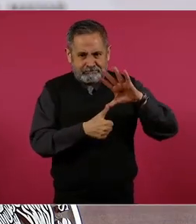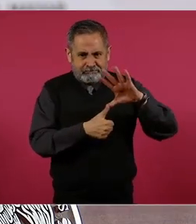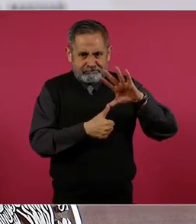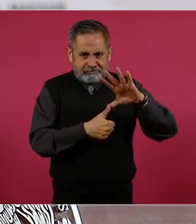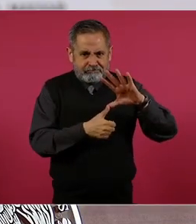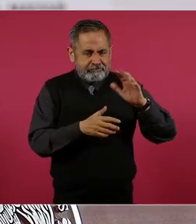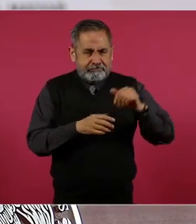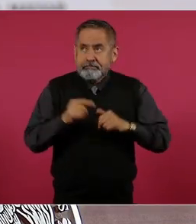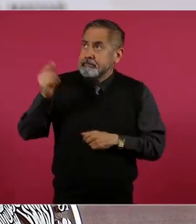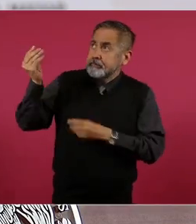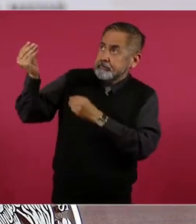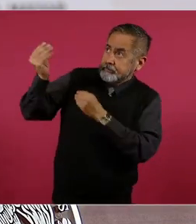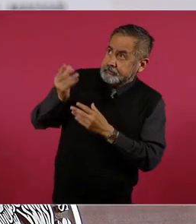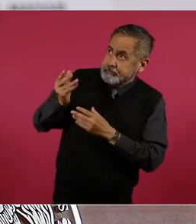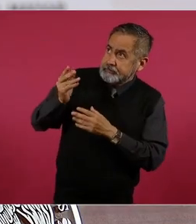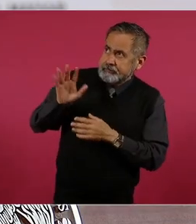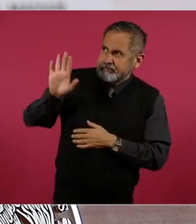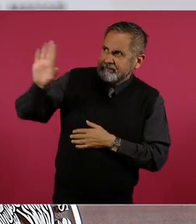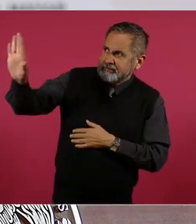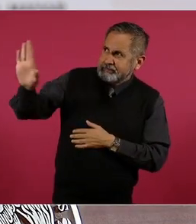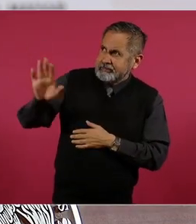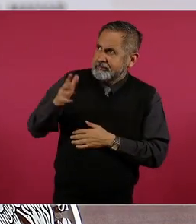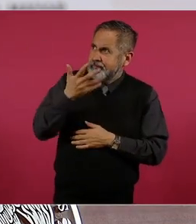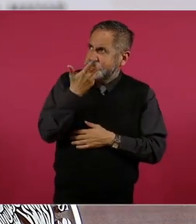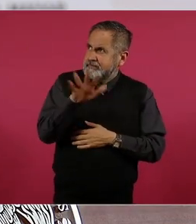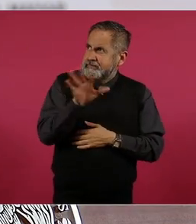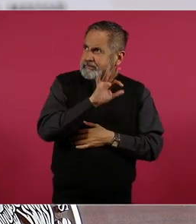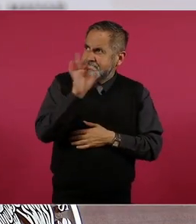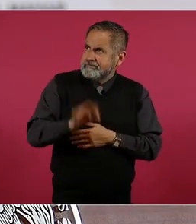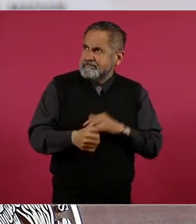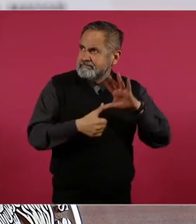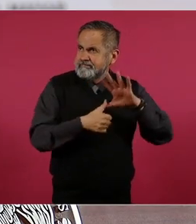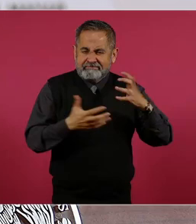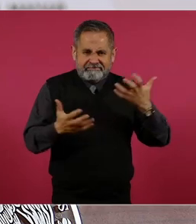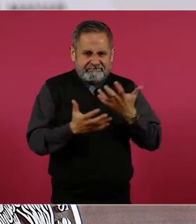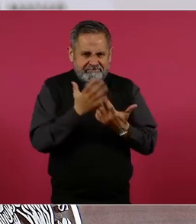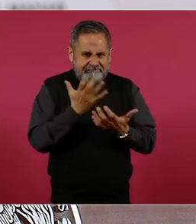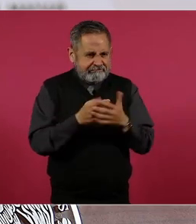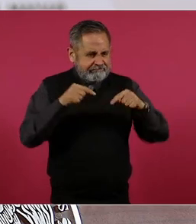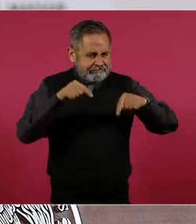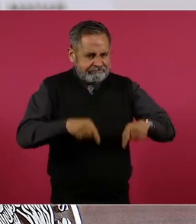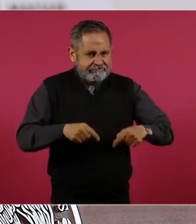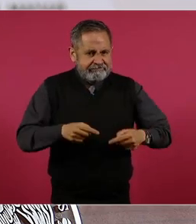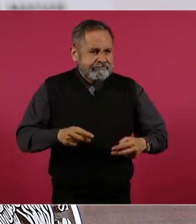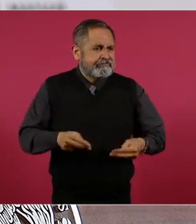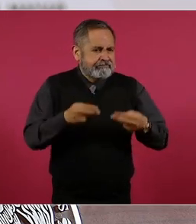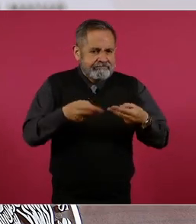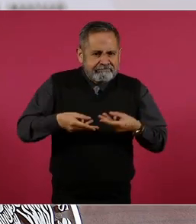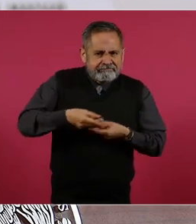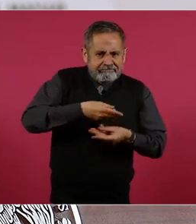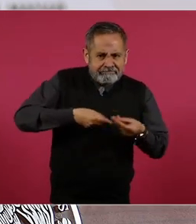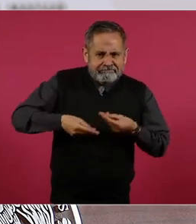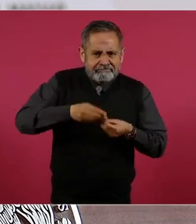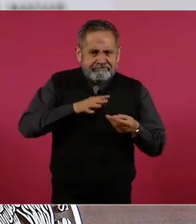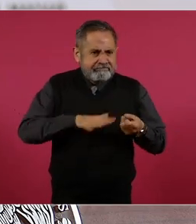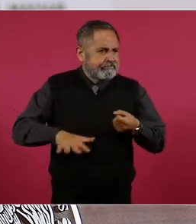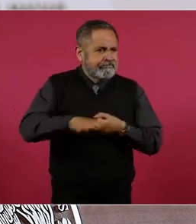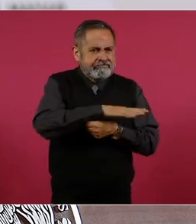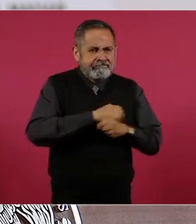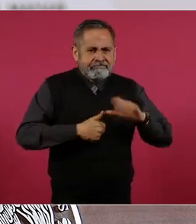importamos de China, el impacto al derramarse esa demanda en la región